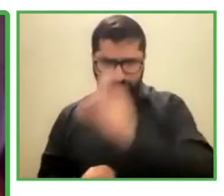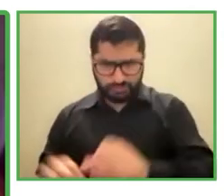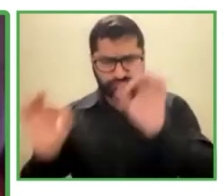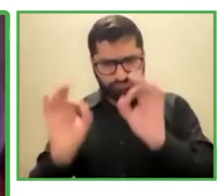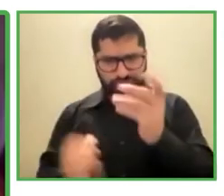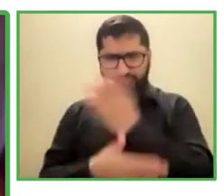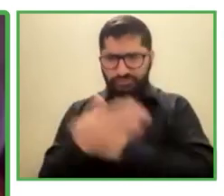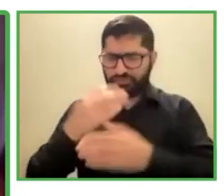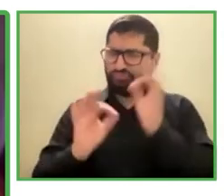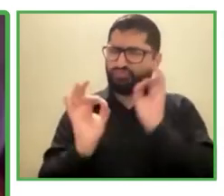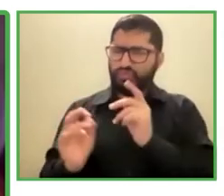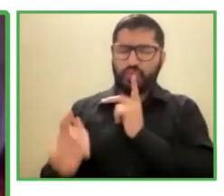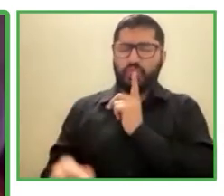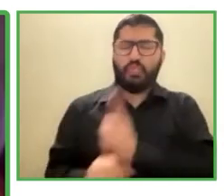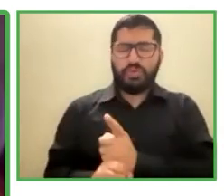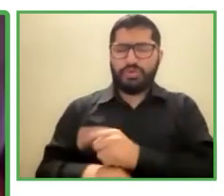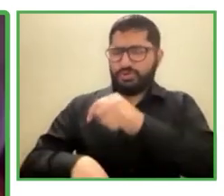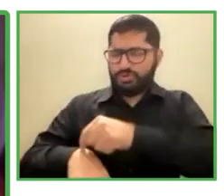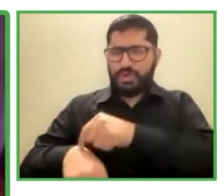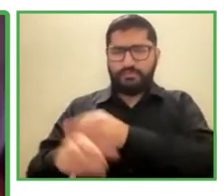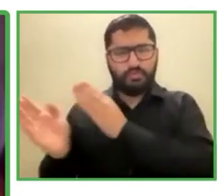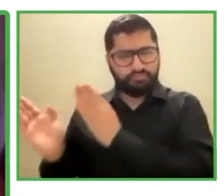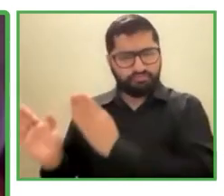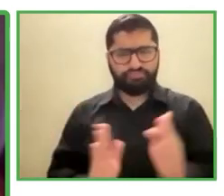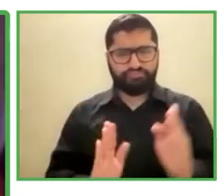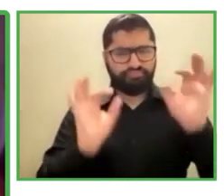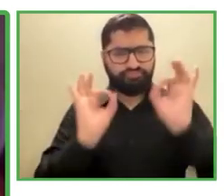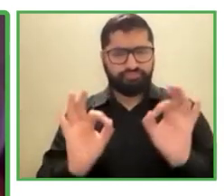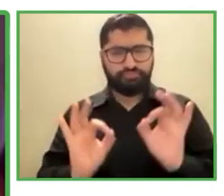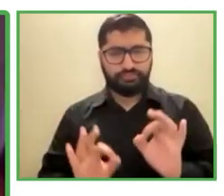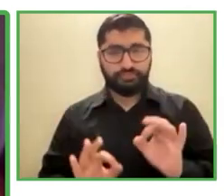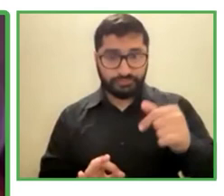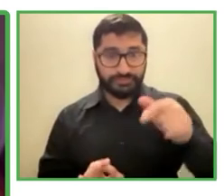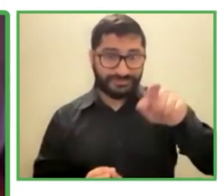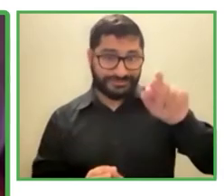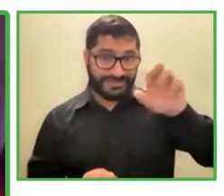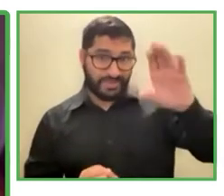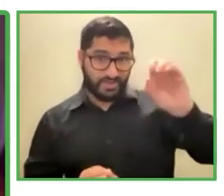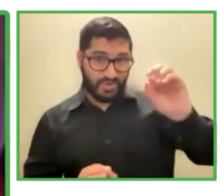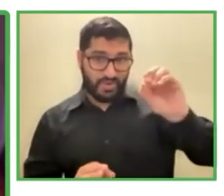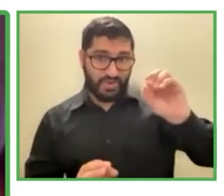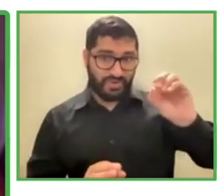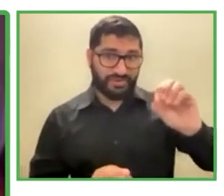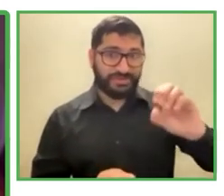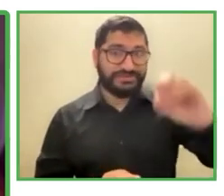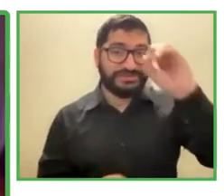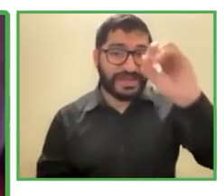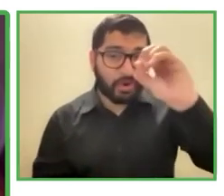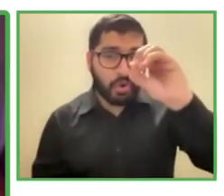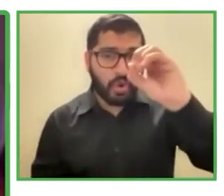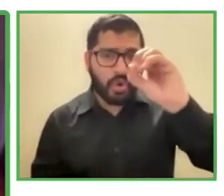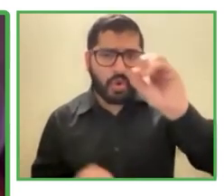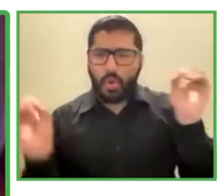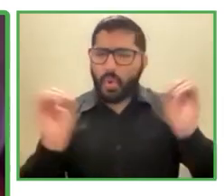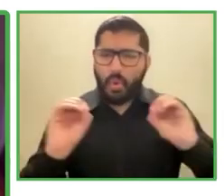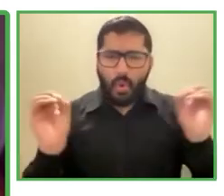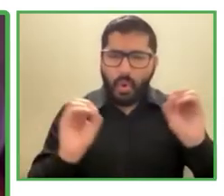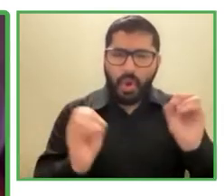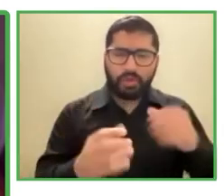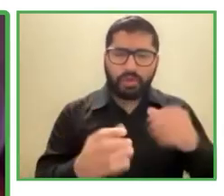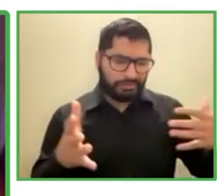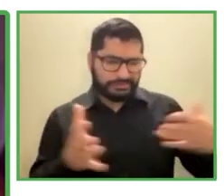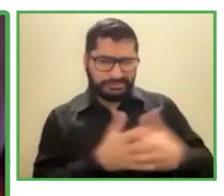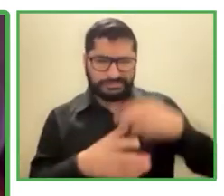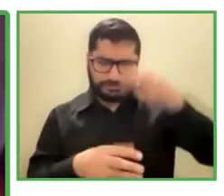de comentar por ejemplo cero accidentes cero accidentes ustedes no se imaginan la poca cantidad